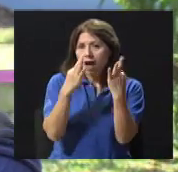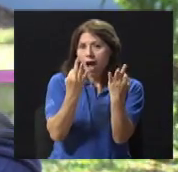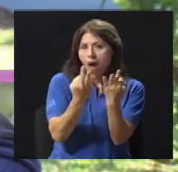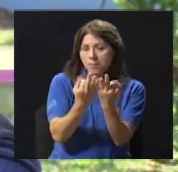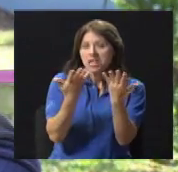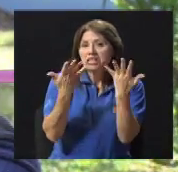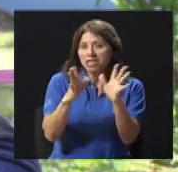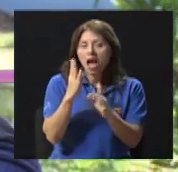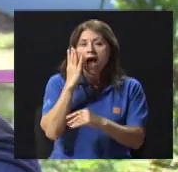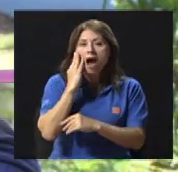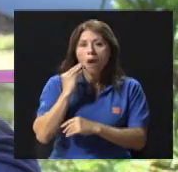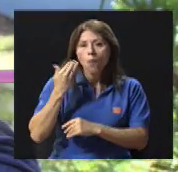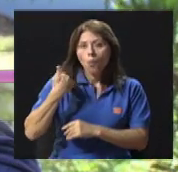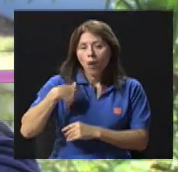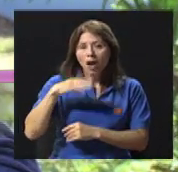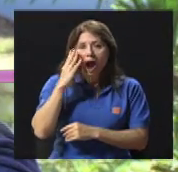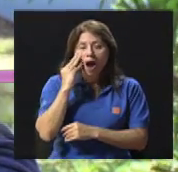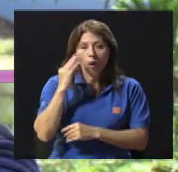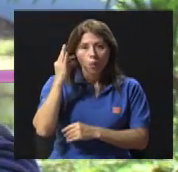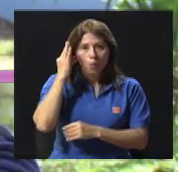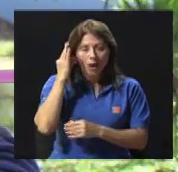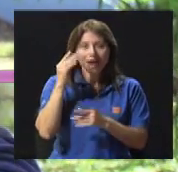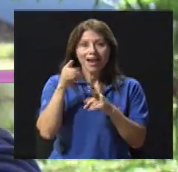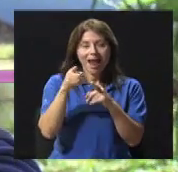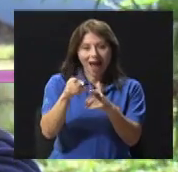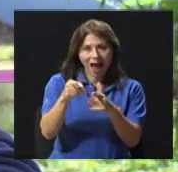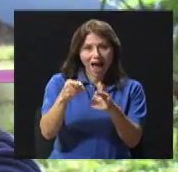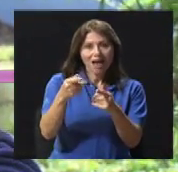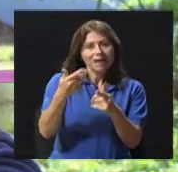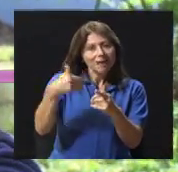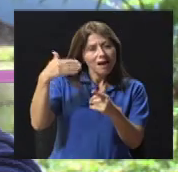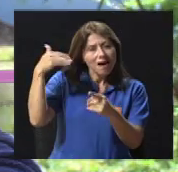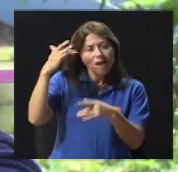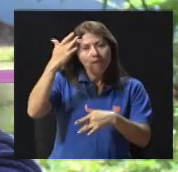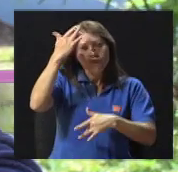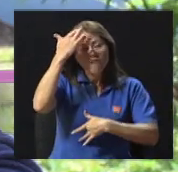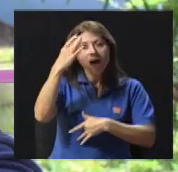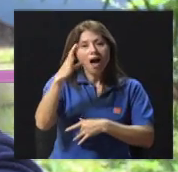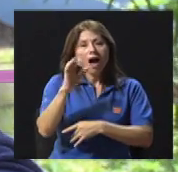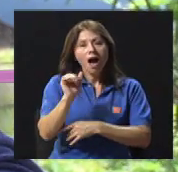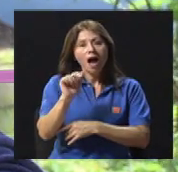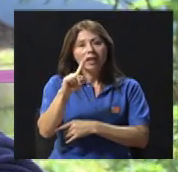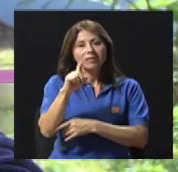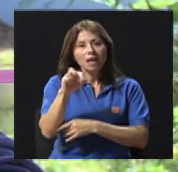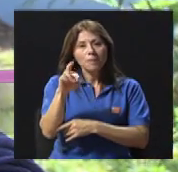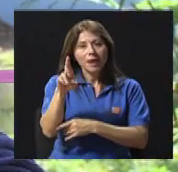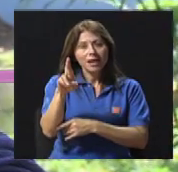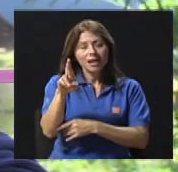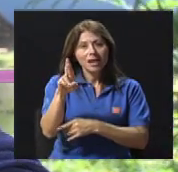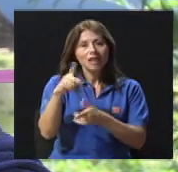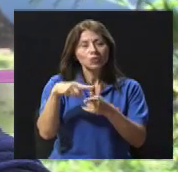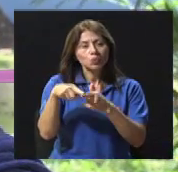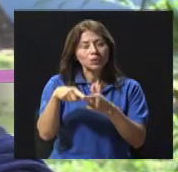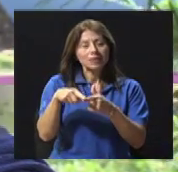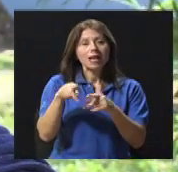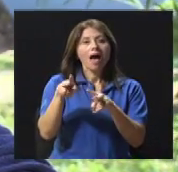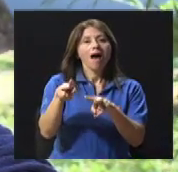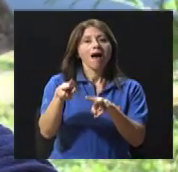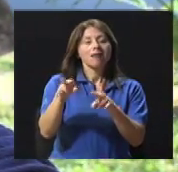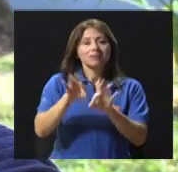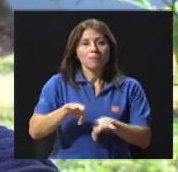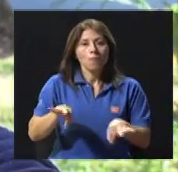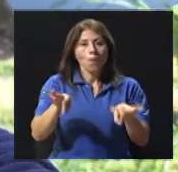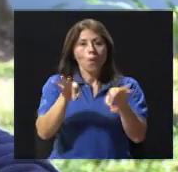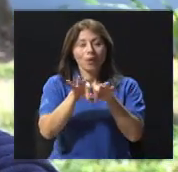abuela se tiene conocimiento de que tuvo Alzheimer, es importante que la familia esté, no